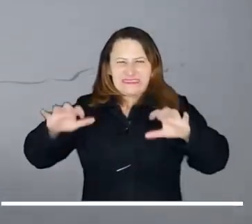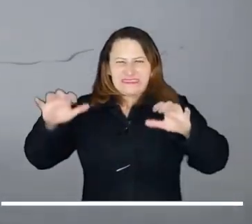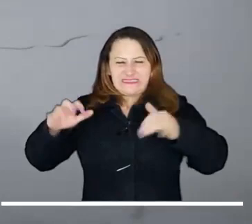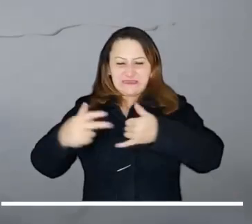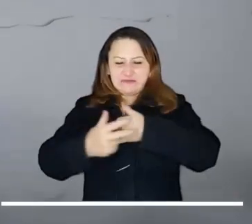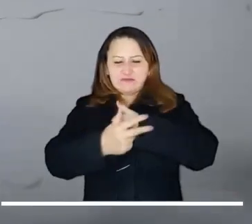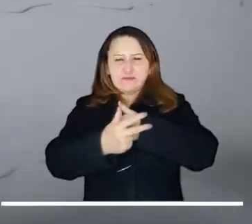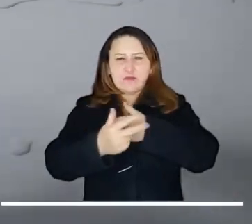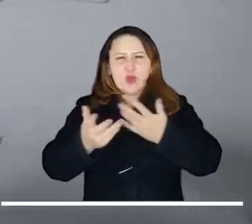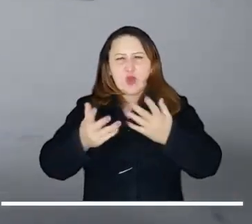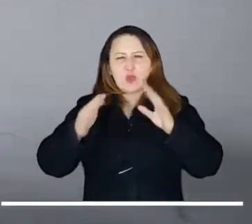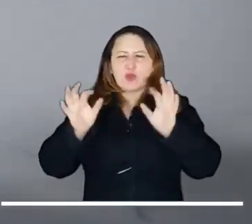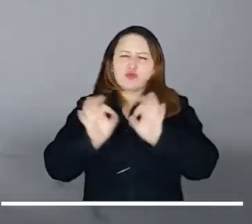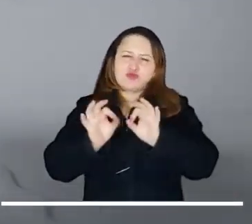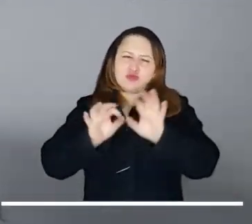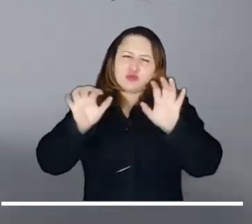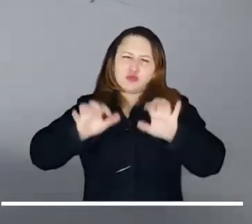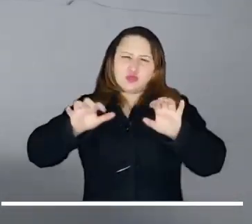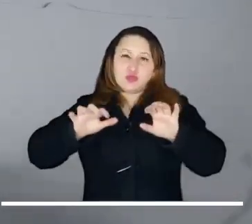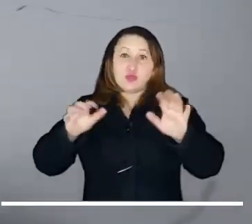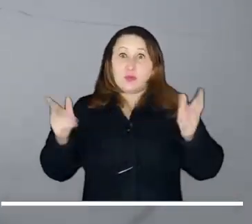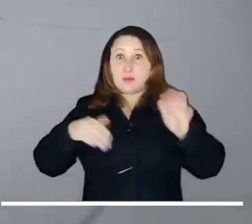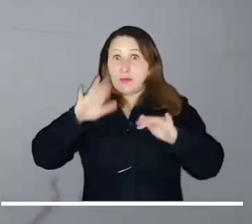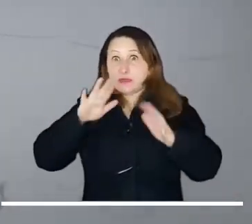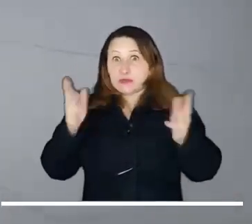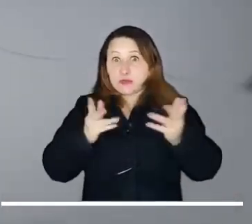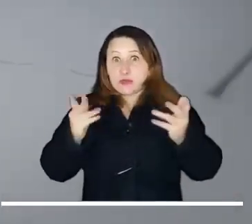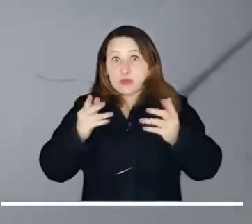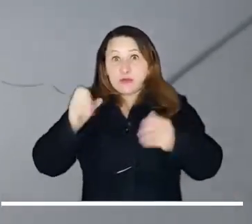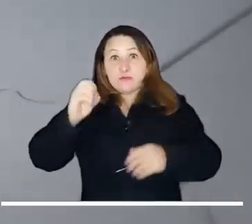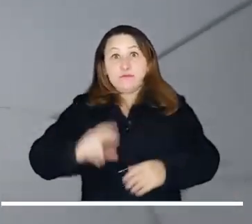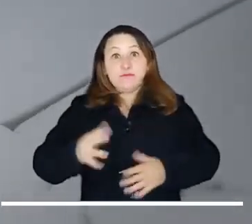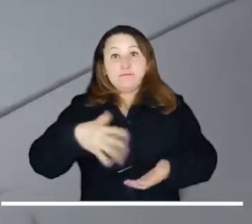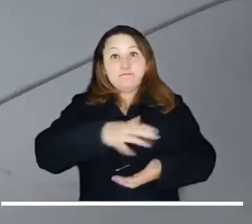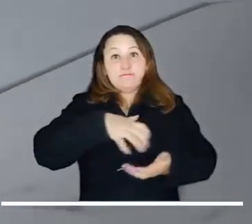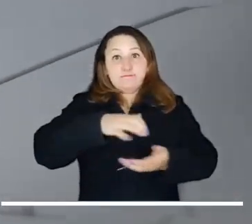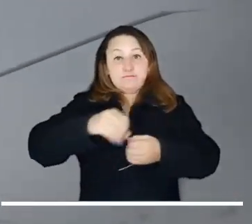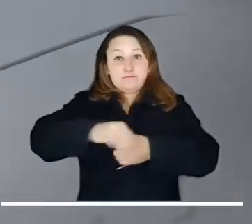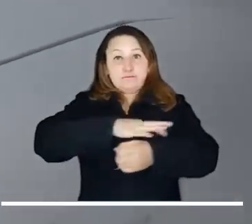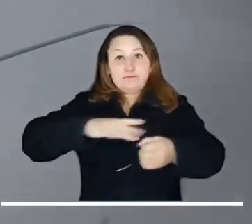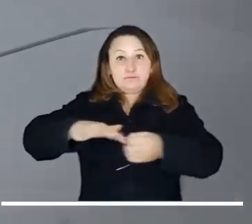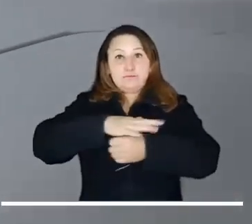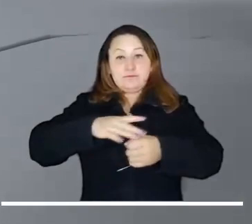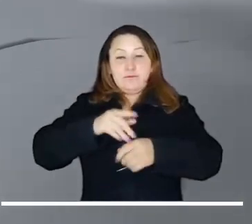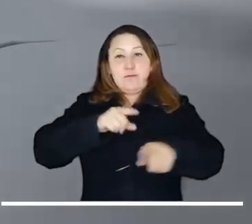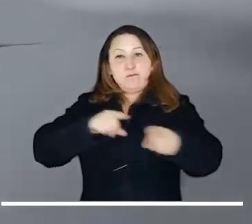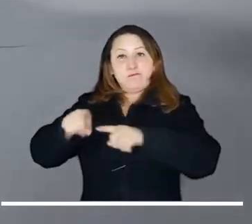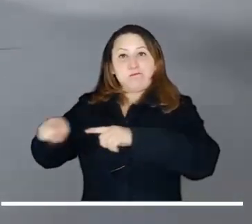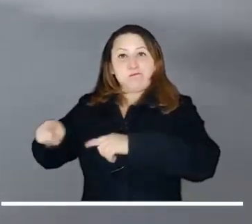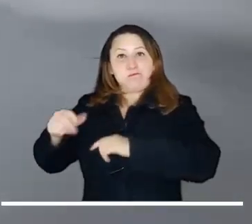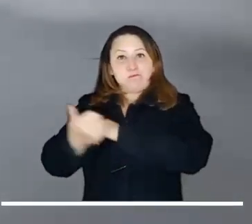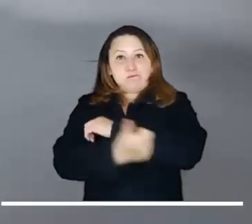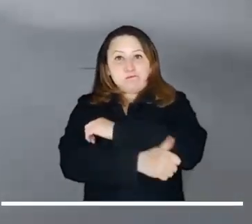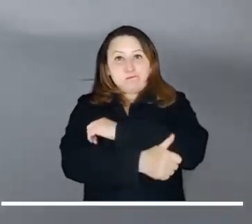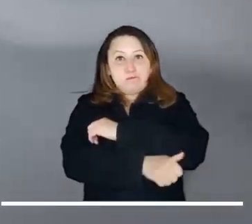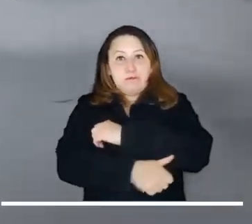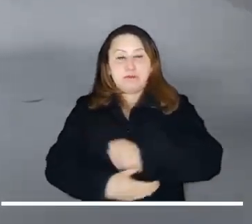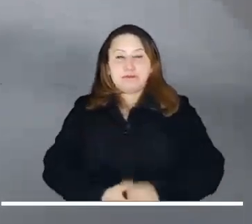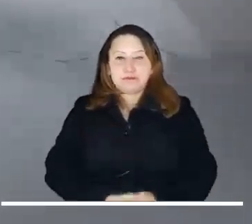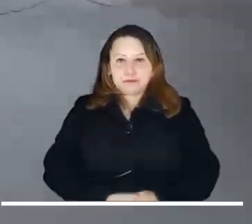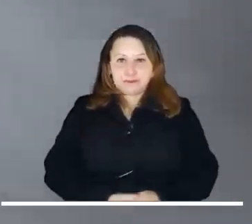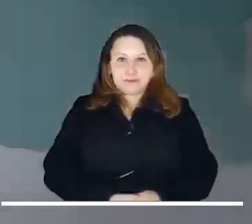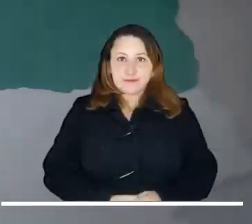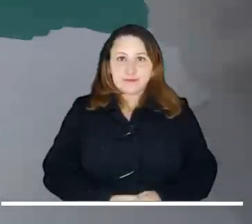Las lluvias de los Andes serían ligeras y se concentrarían en el sur de Santander, sur de Cundinamarca y en sectores dispersos de